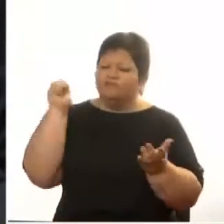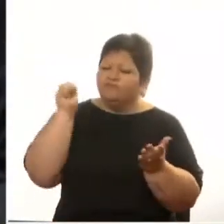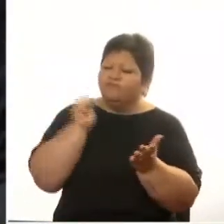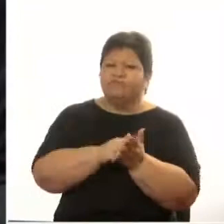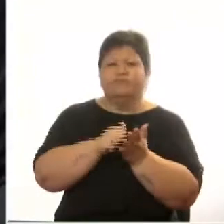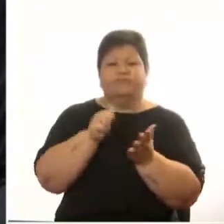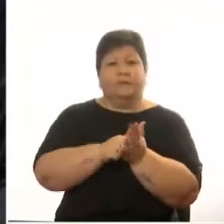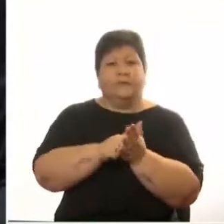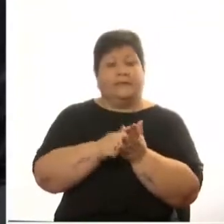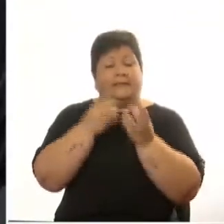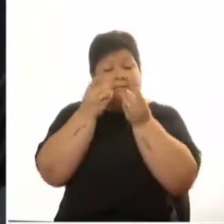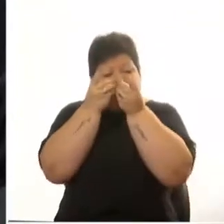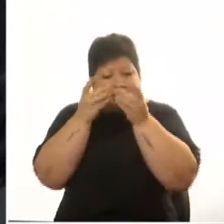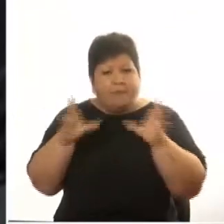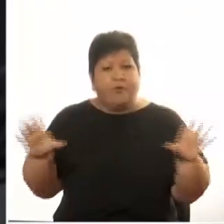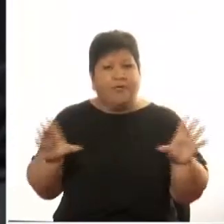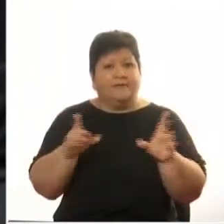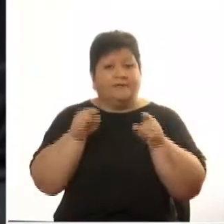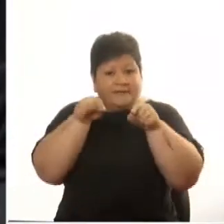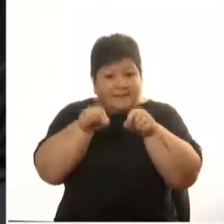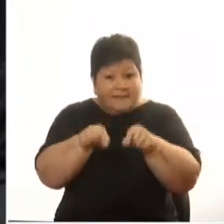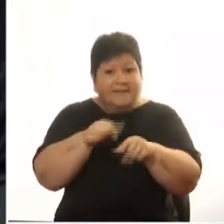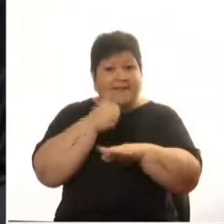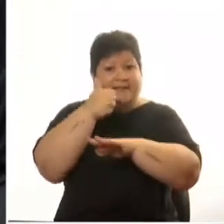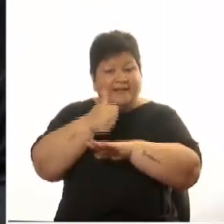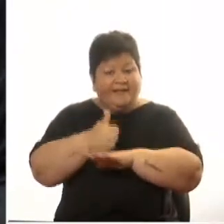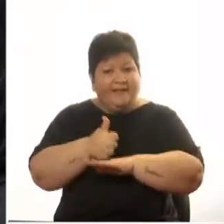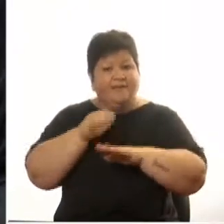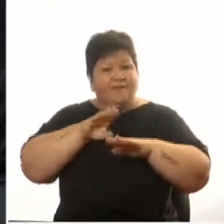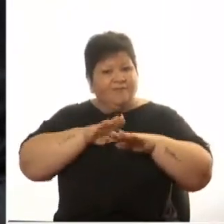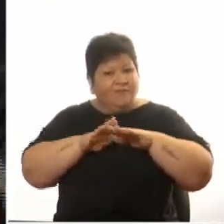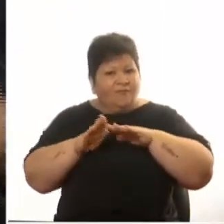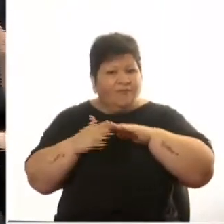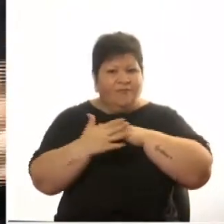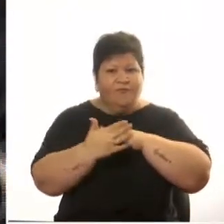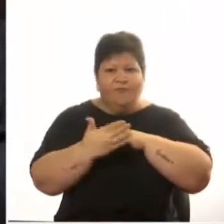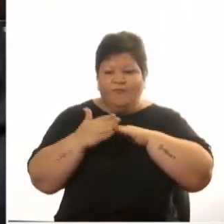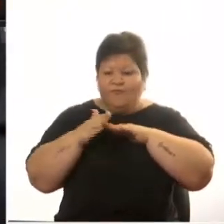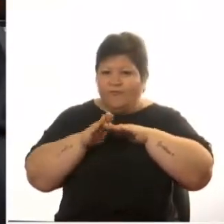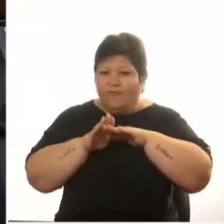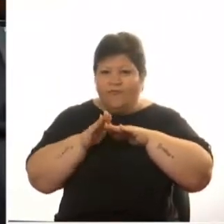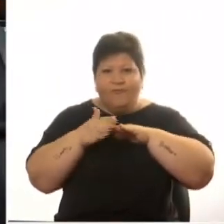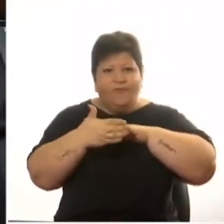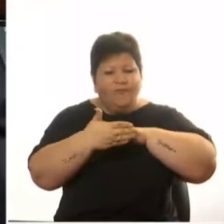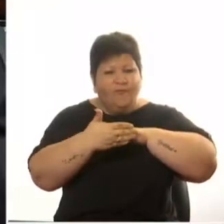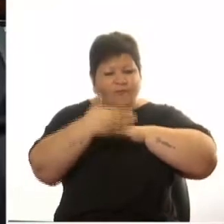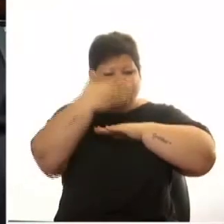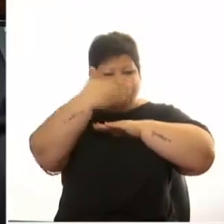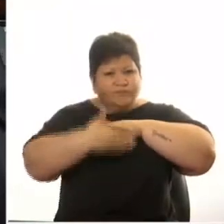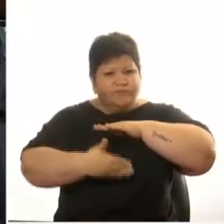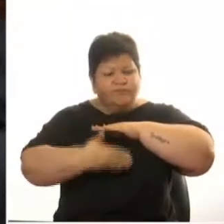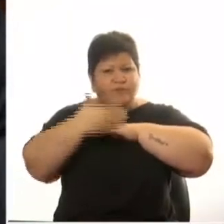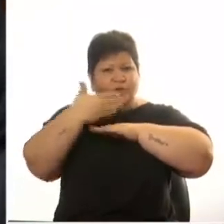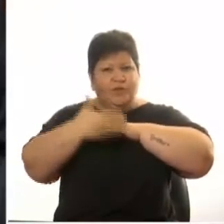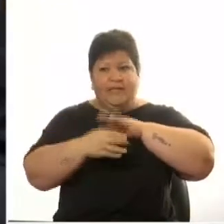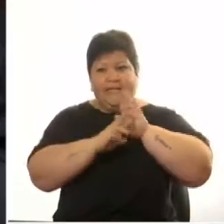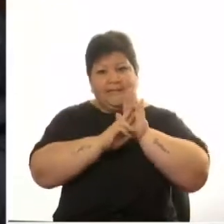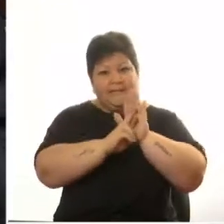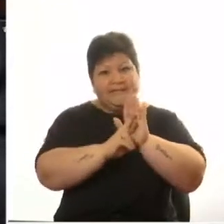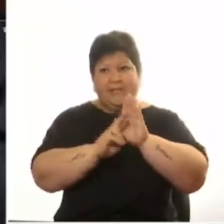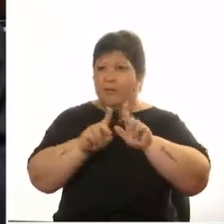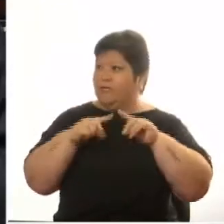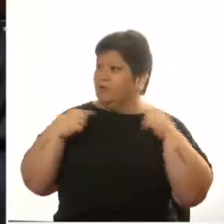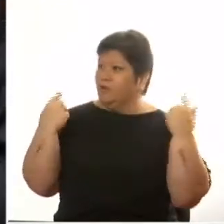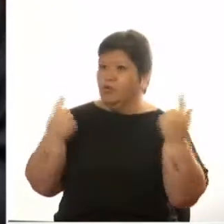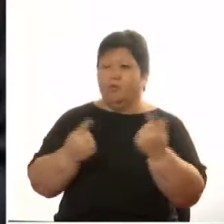y está ahí en la frontera en la frontera occidental representándonos a todos nosotros por suerte en nuestro